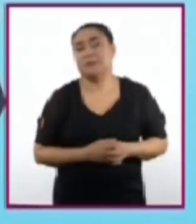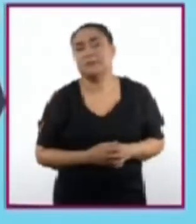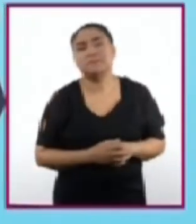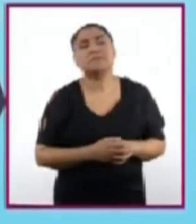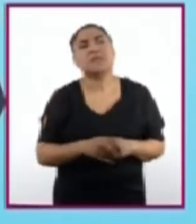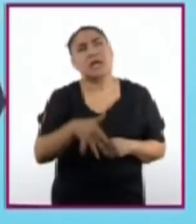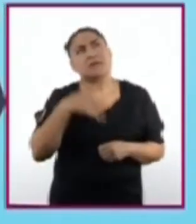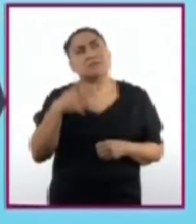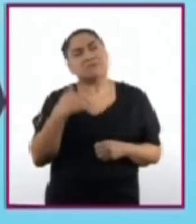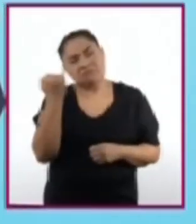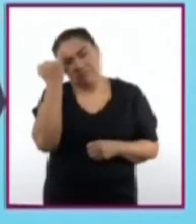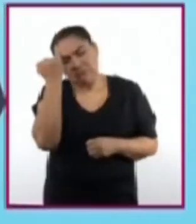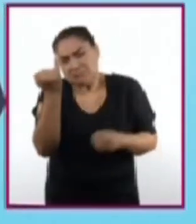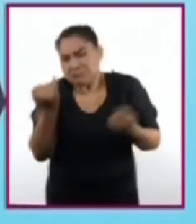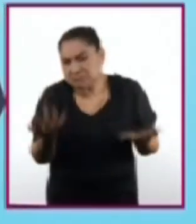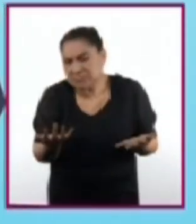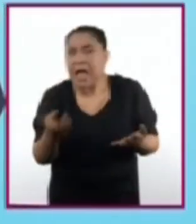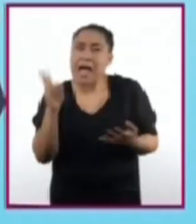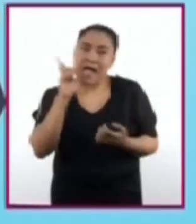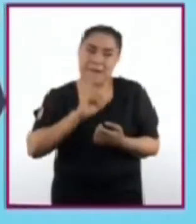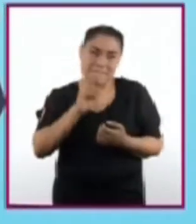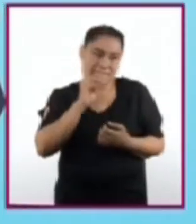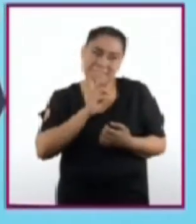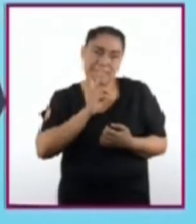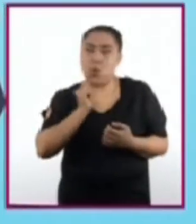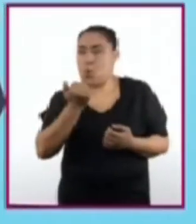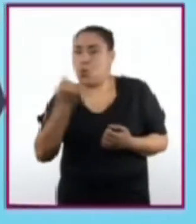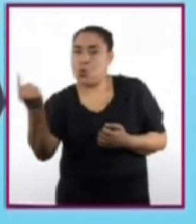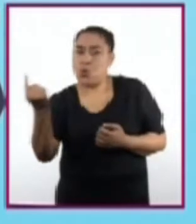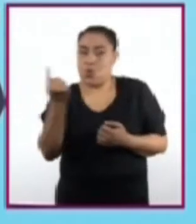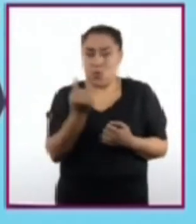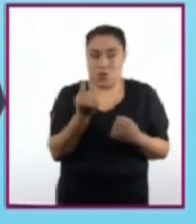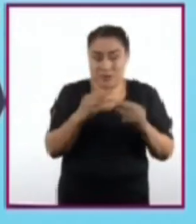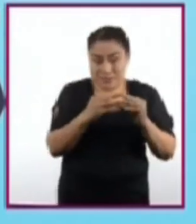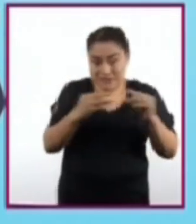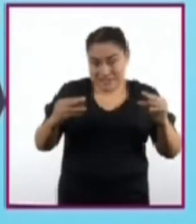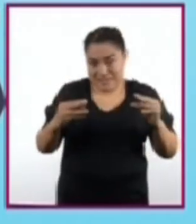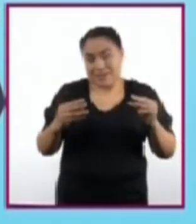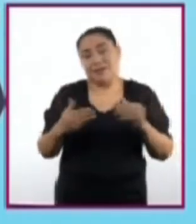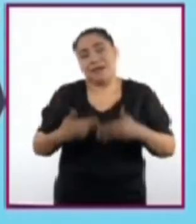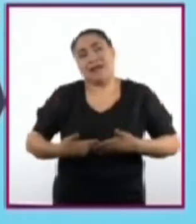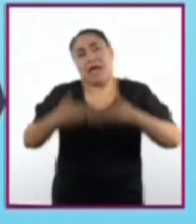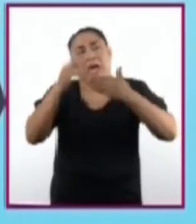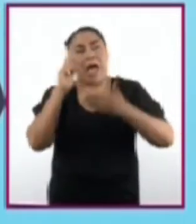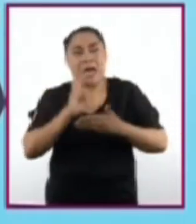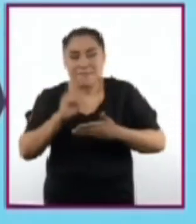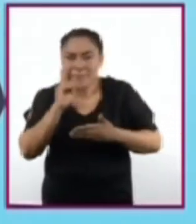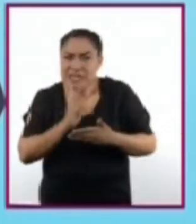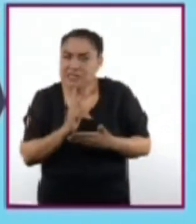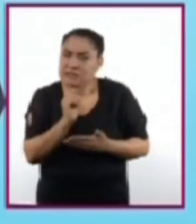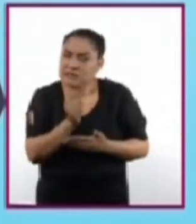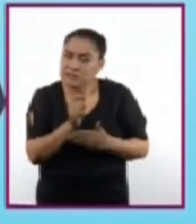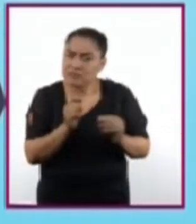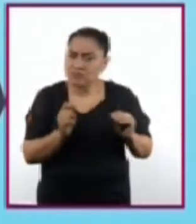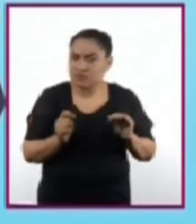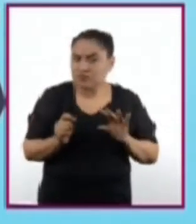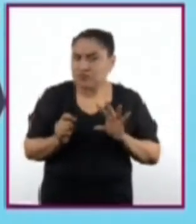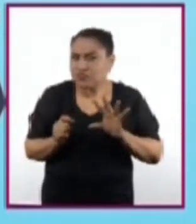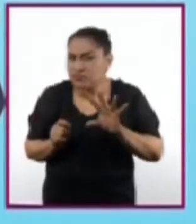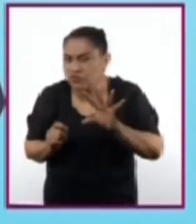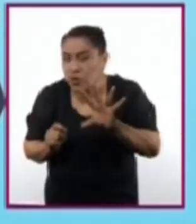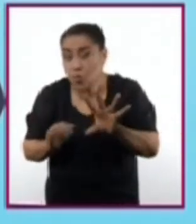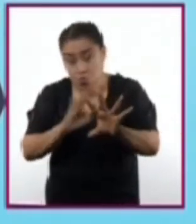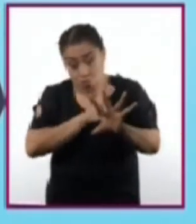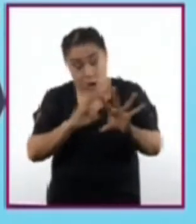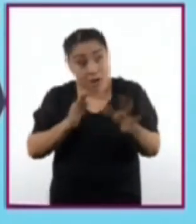preguntó, ¿qué pasaría si colocaba otro material entre el tubo y la placa? ¿Y si esta radiación sería capaz